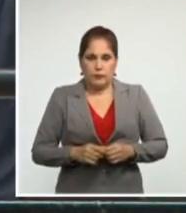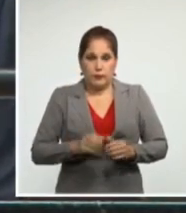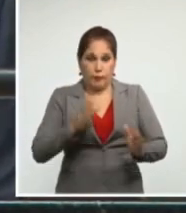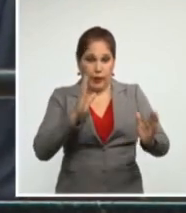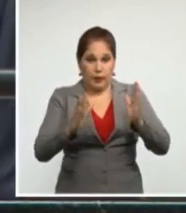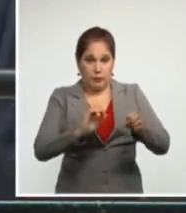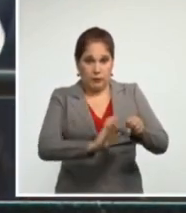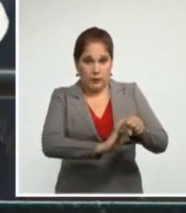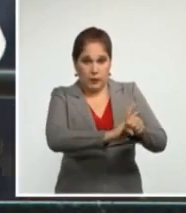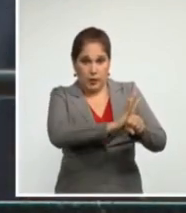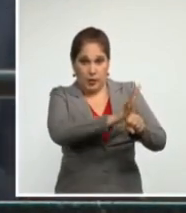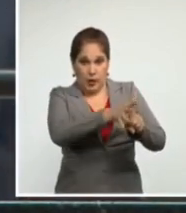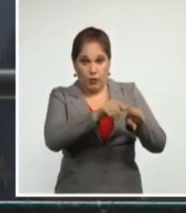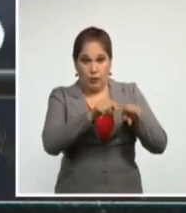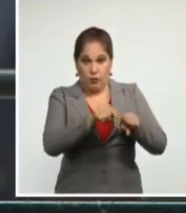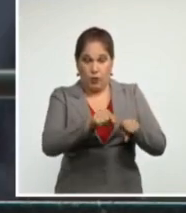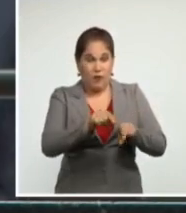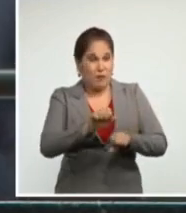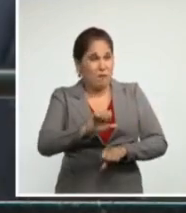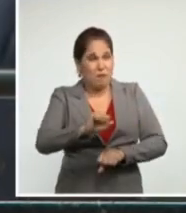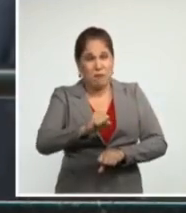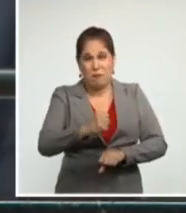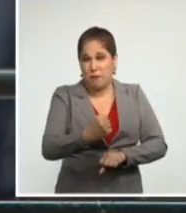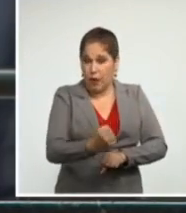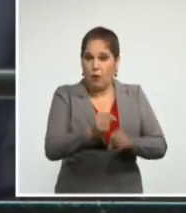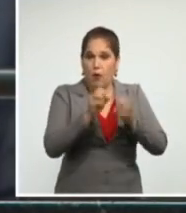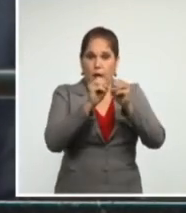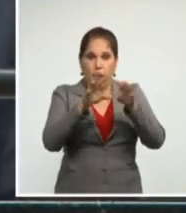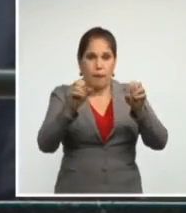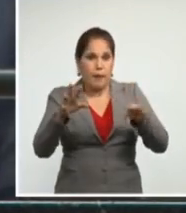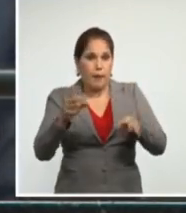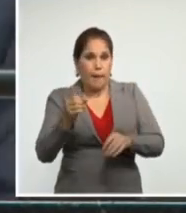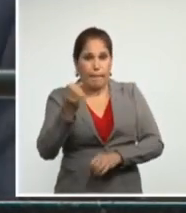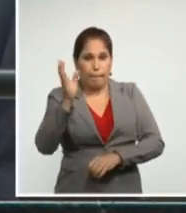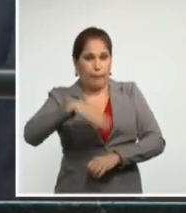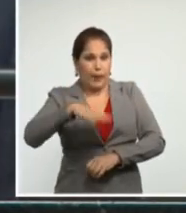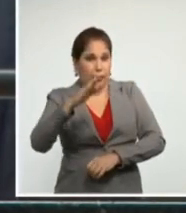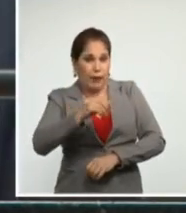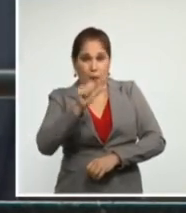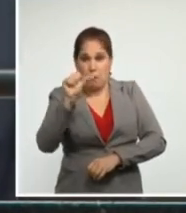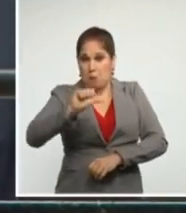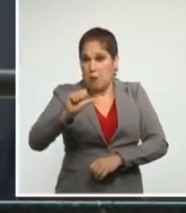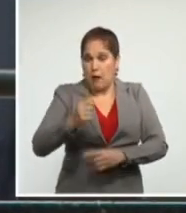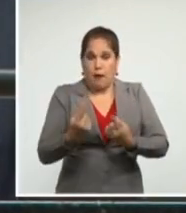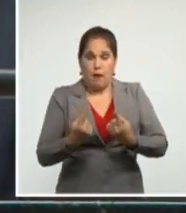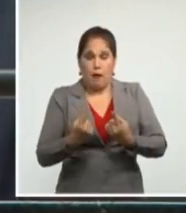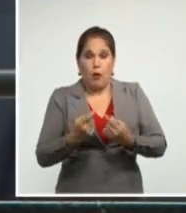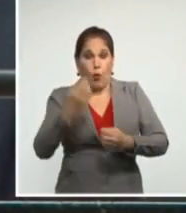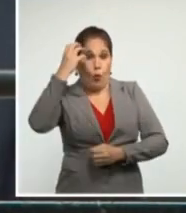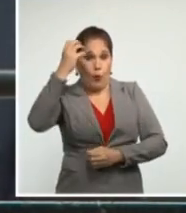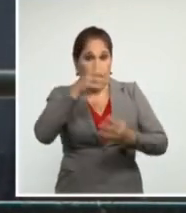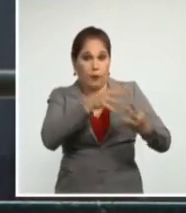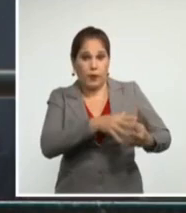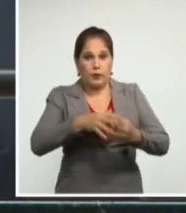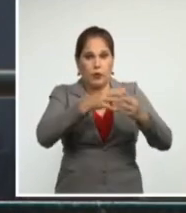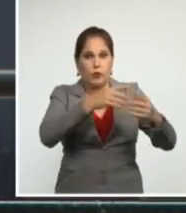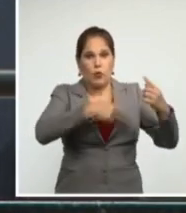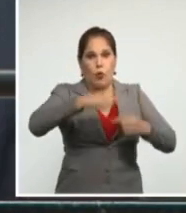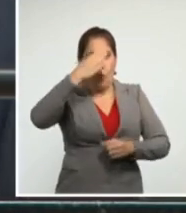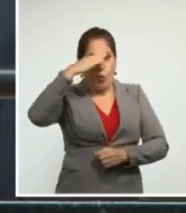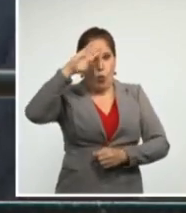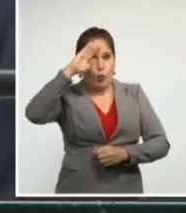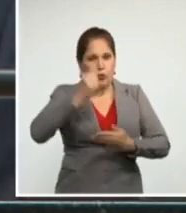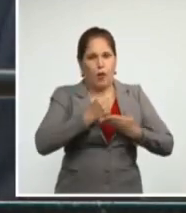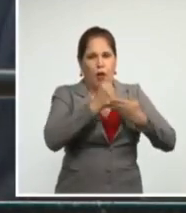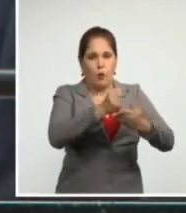arreció la campaña calumniosa del gobierno de Estados Unidos contra la cooperación